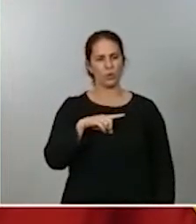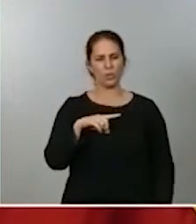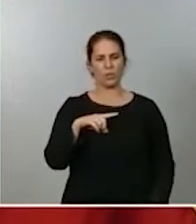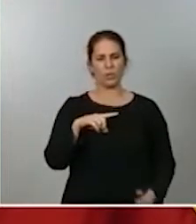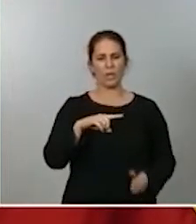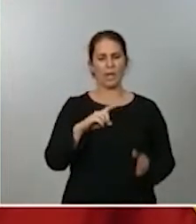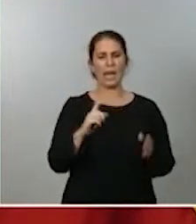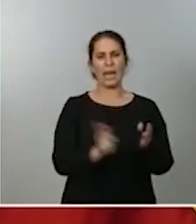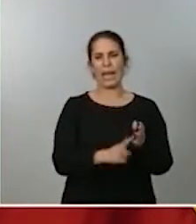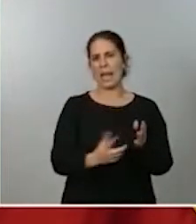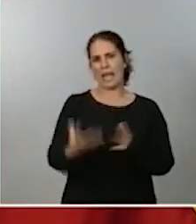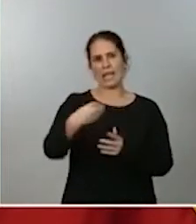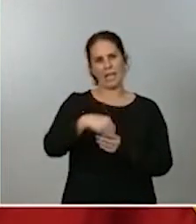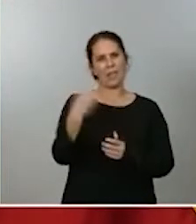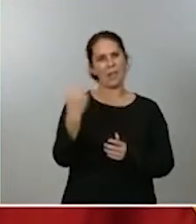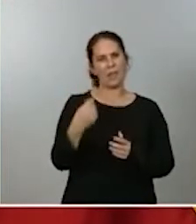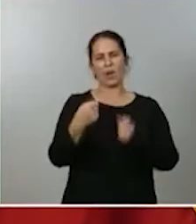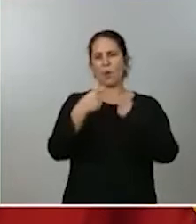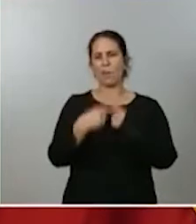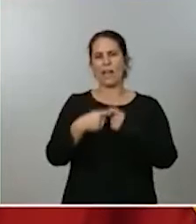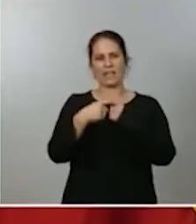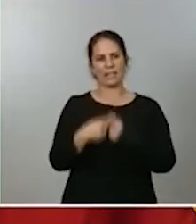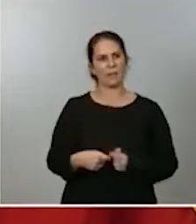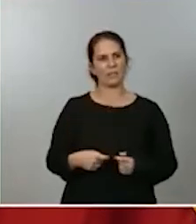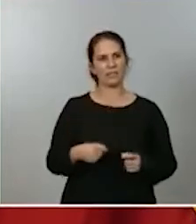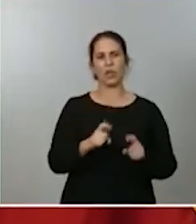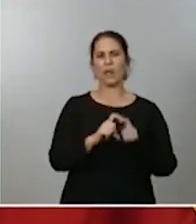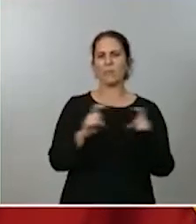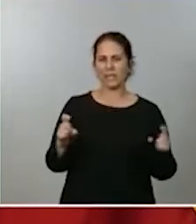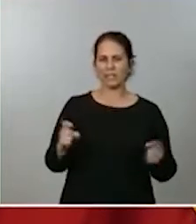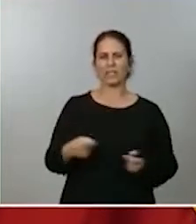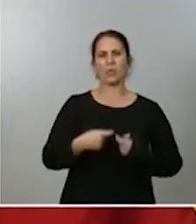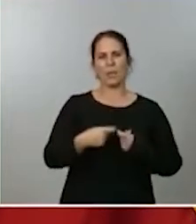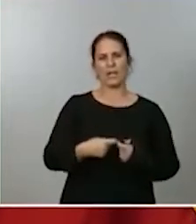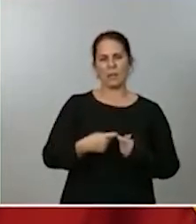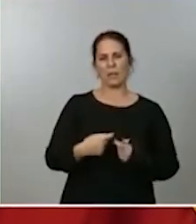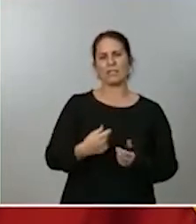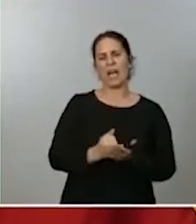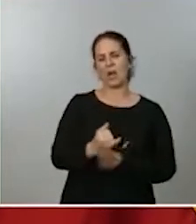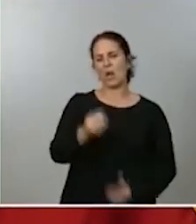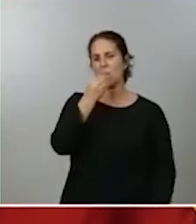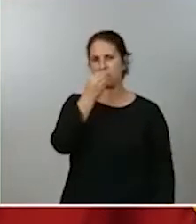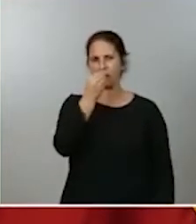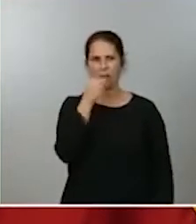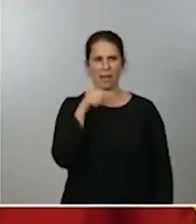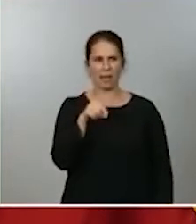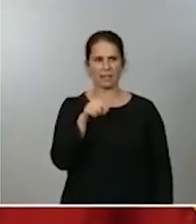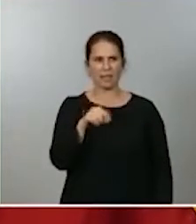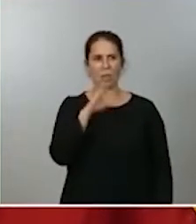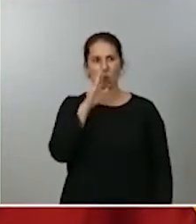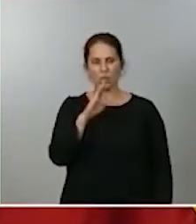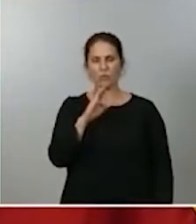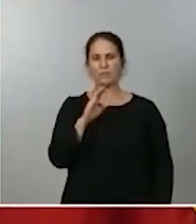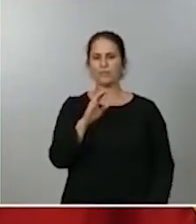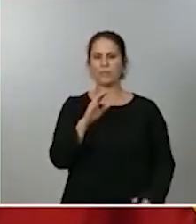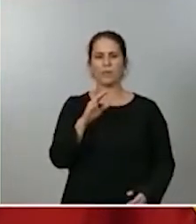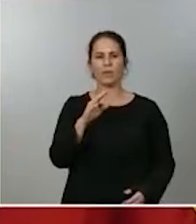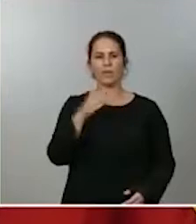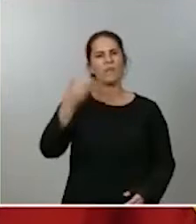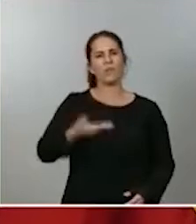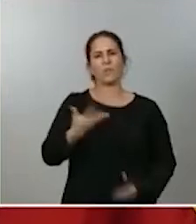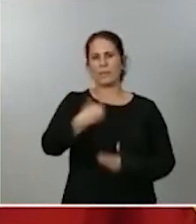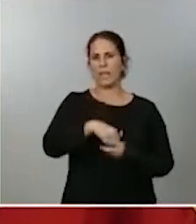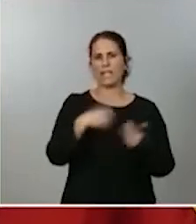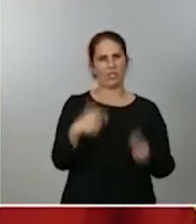a las cooperativas que son empresas cooperativas agroalimentarias porque son un factor fundamental dentro del sector y